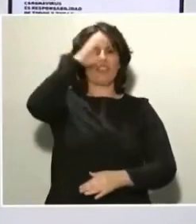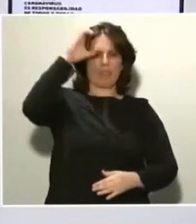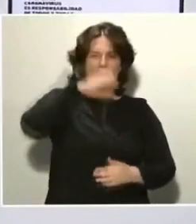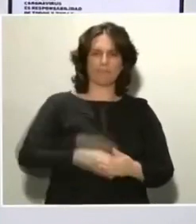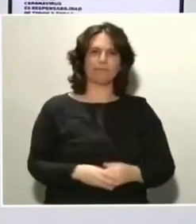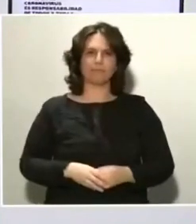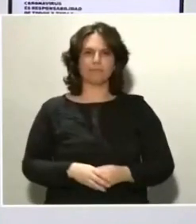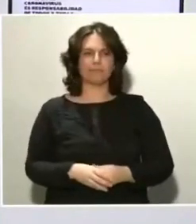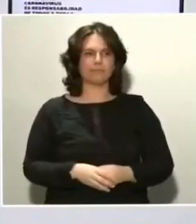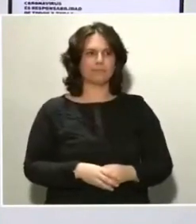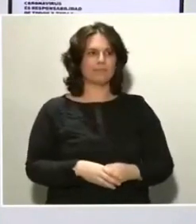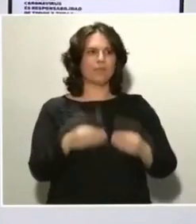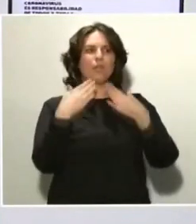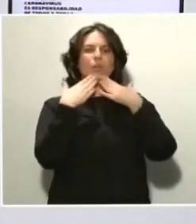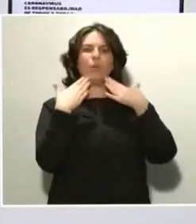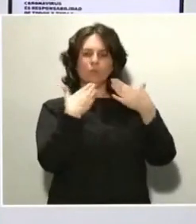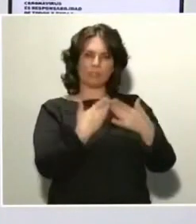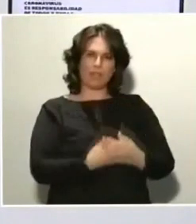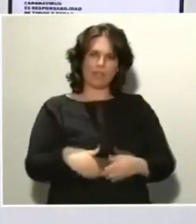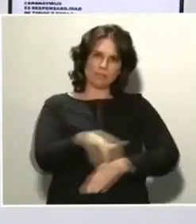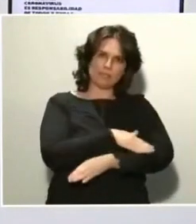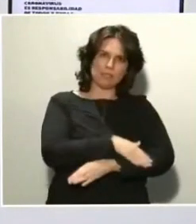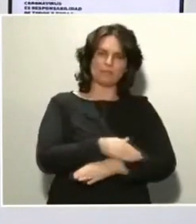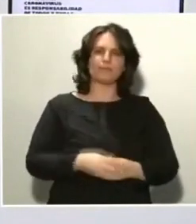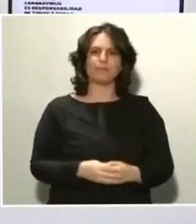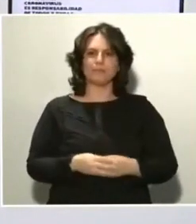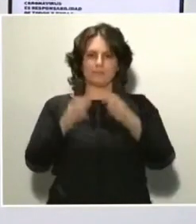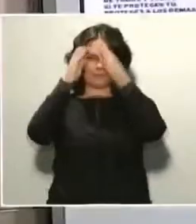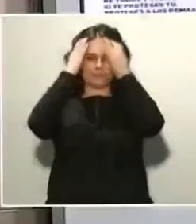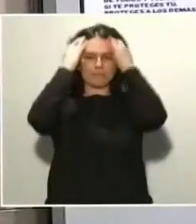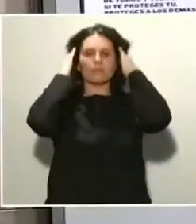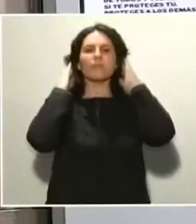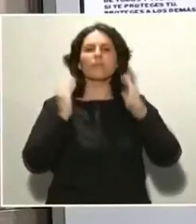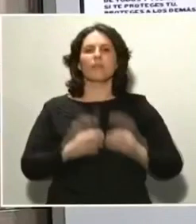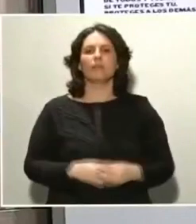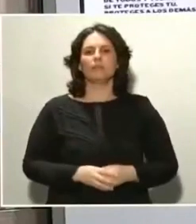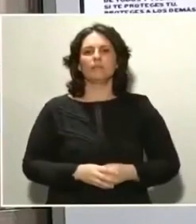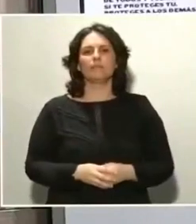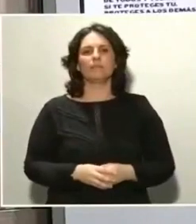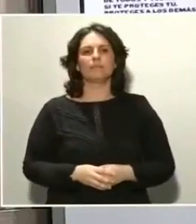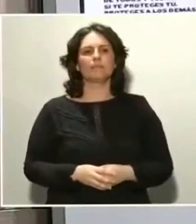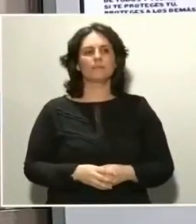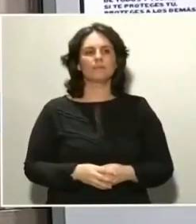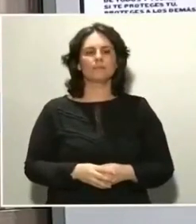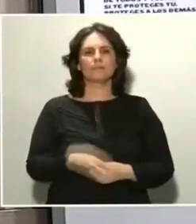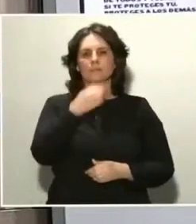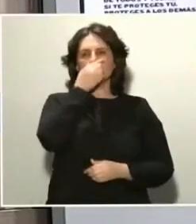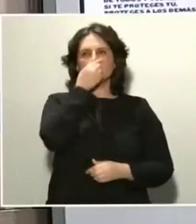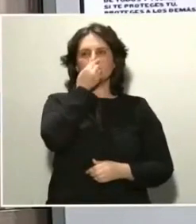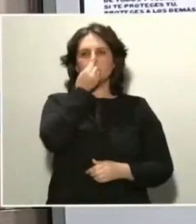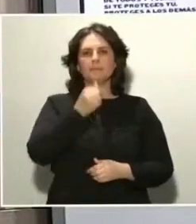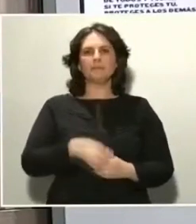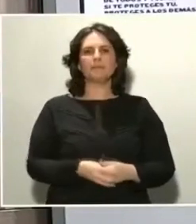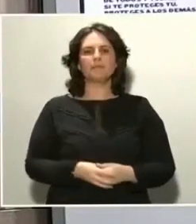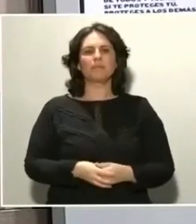Muchas gracias, ministro. Claramente esta es una crisis mundial y, como nos ha expuesto